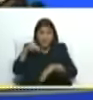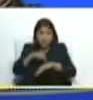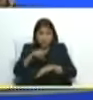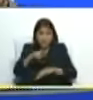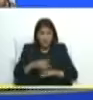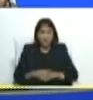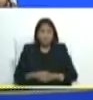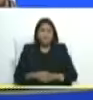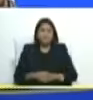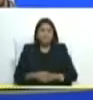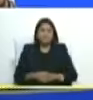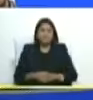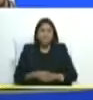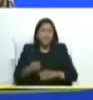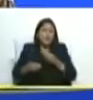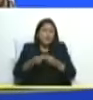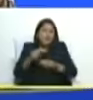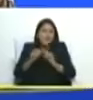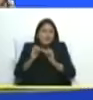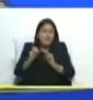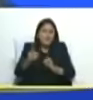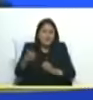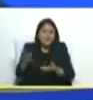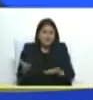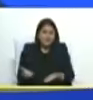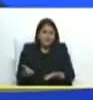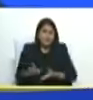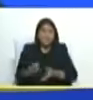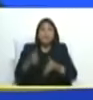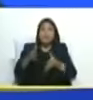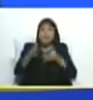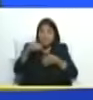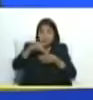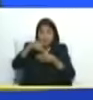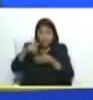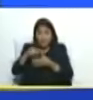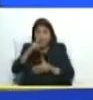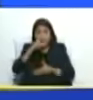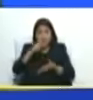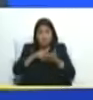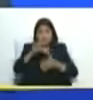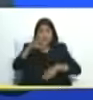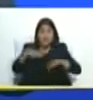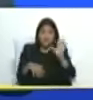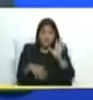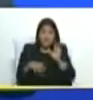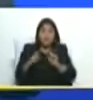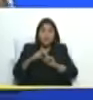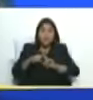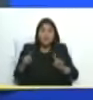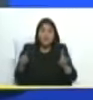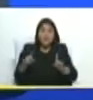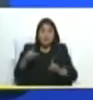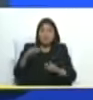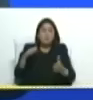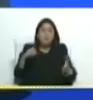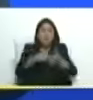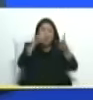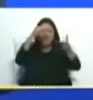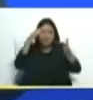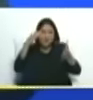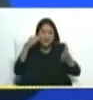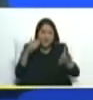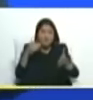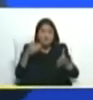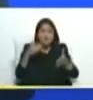que desperdiciaron que ganaron en las elecciones del 2015 y se lanzaron fue a destruir la